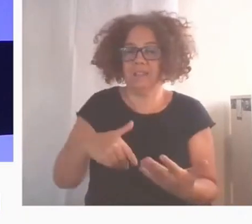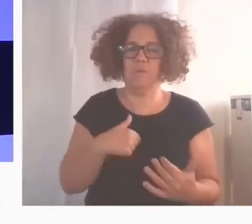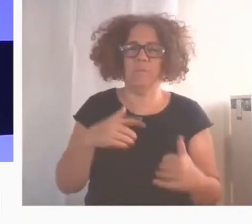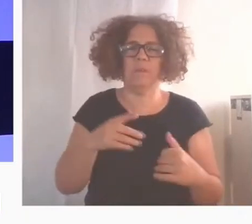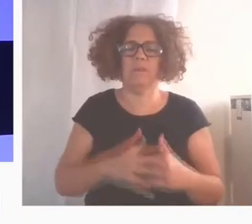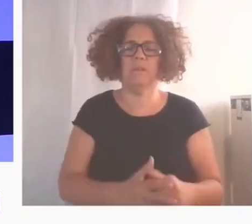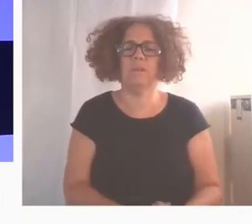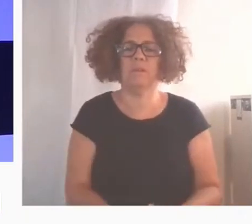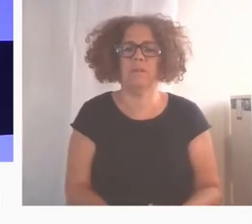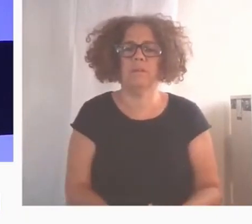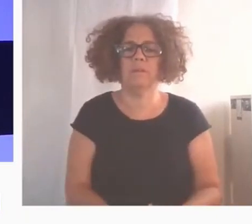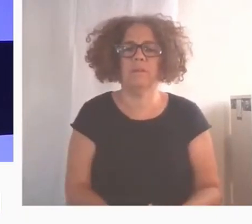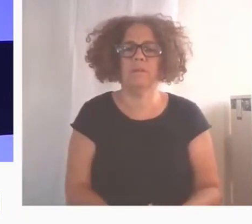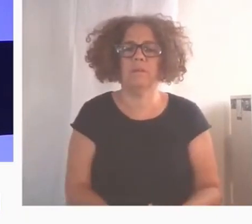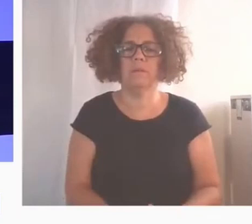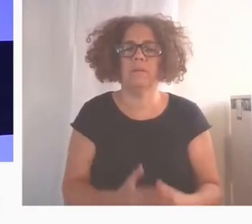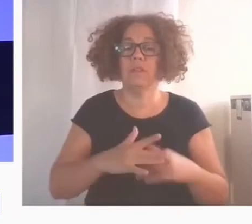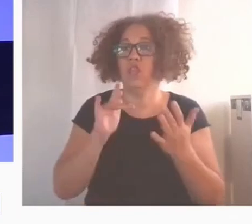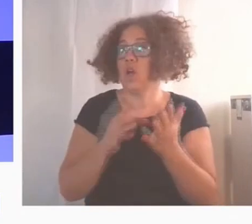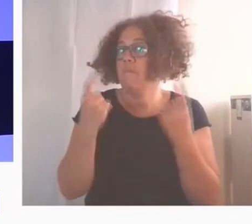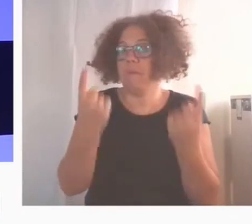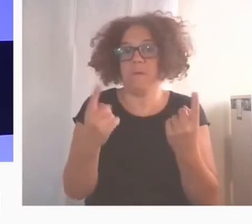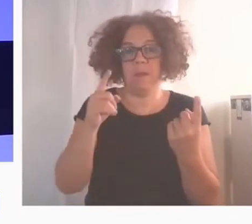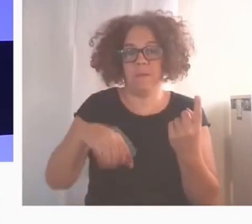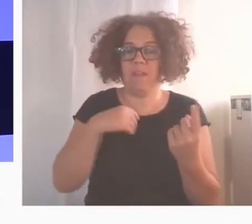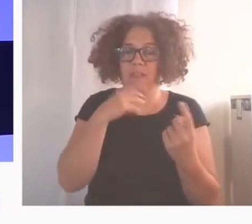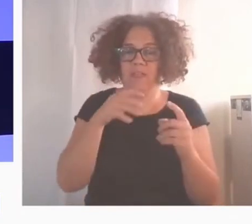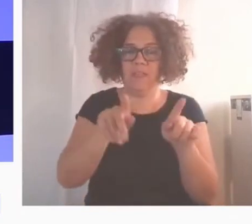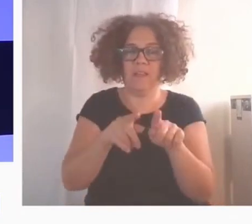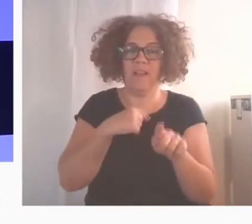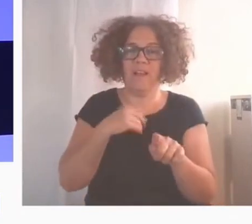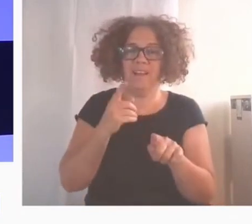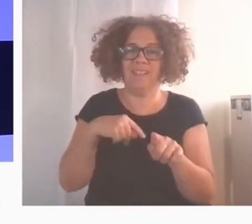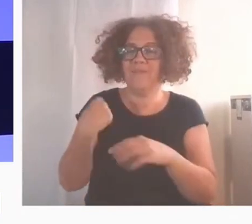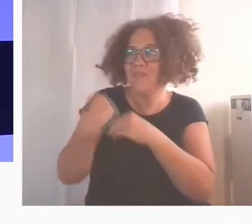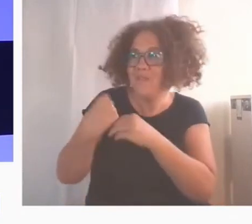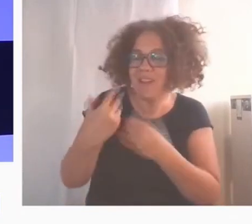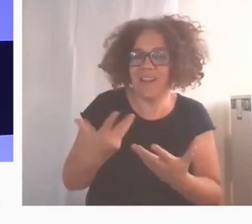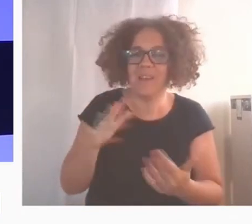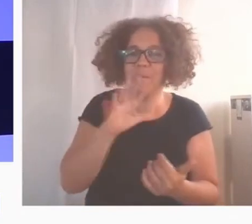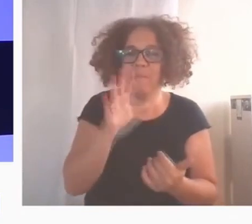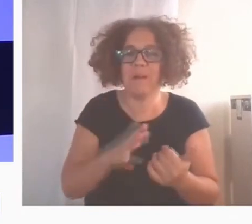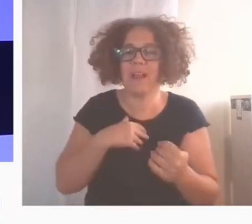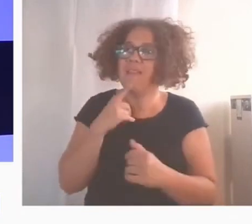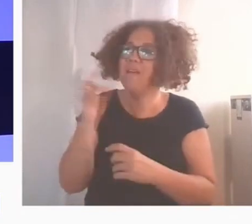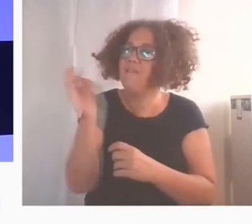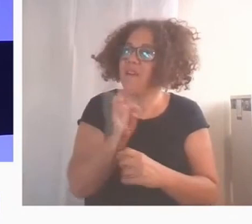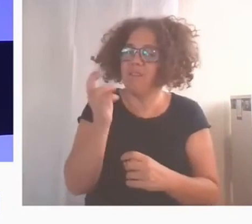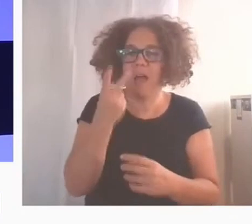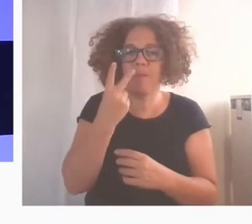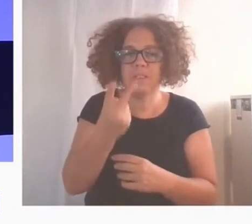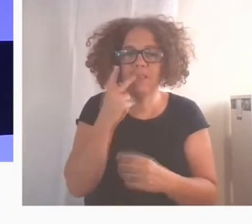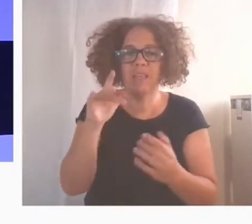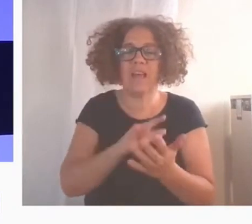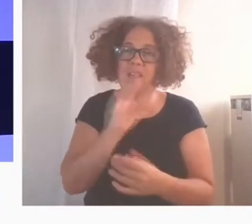mí, que es primera vez que estoy aquí un poco en en Bilbao, estando aquí en Vilanova de Gaya a visitarvos y por segunda vez estar aquí